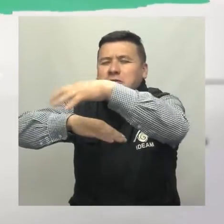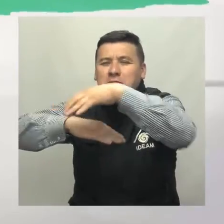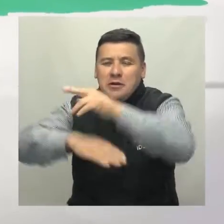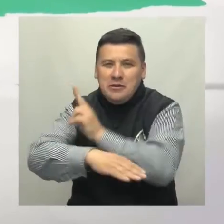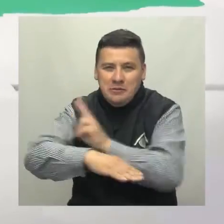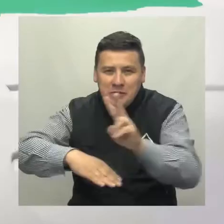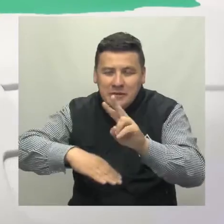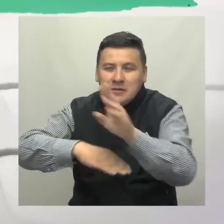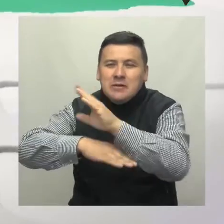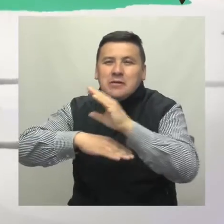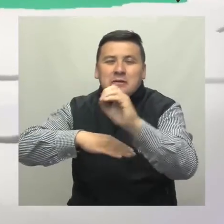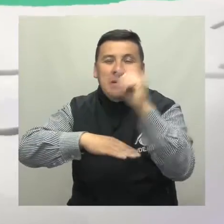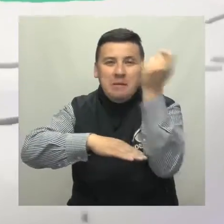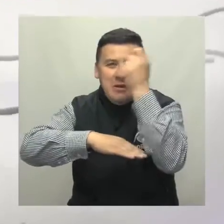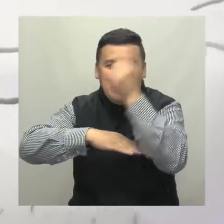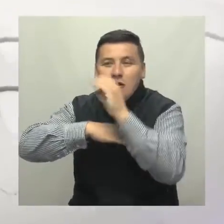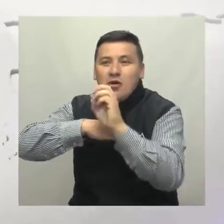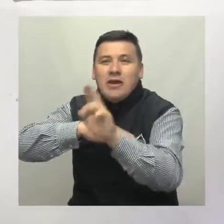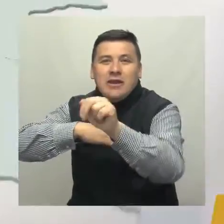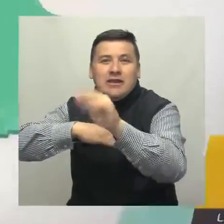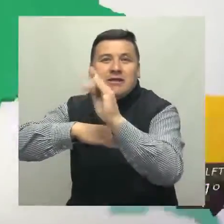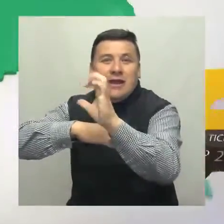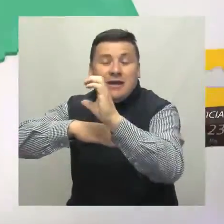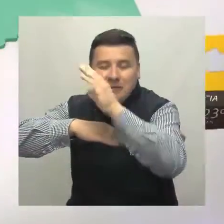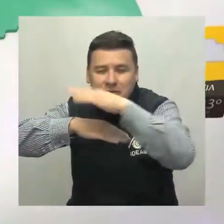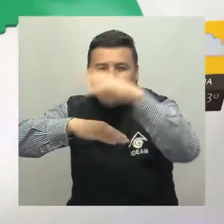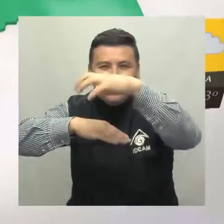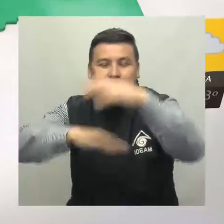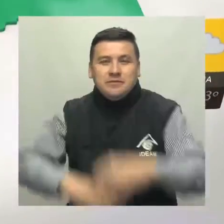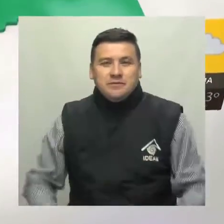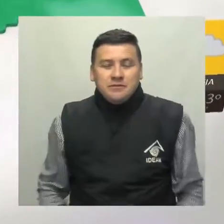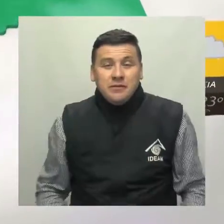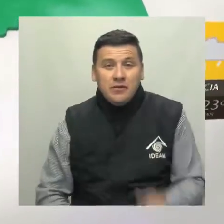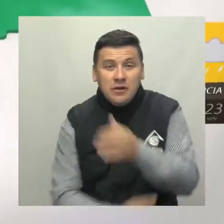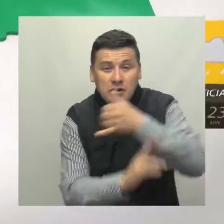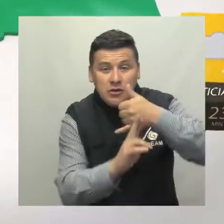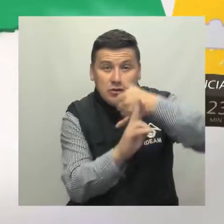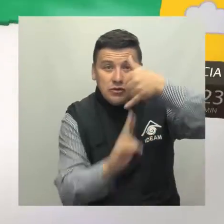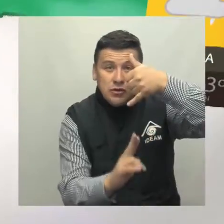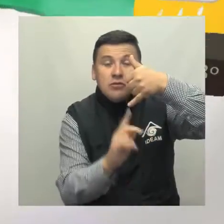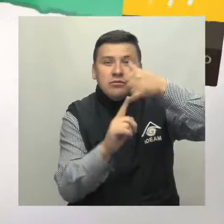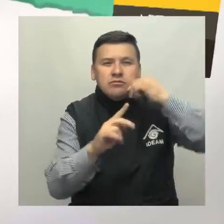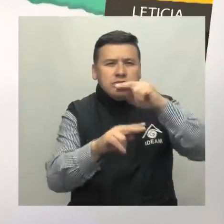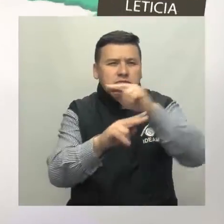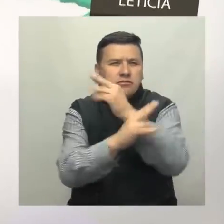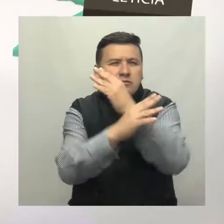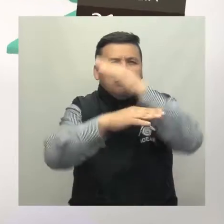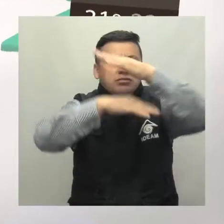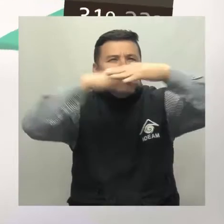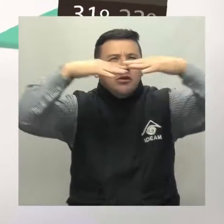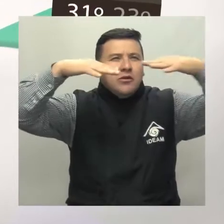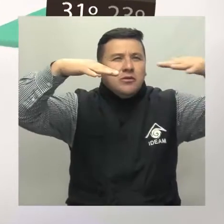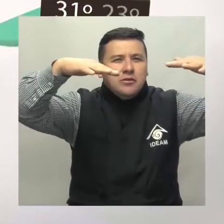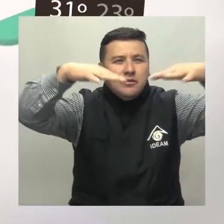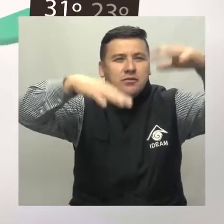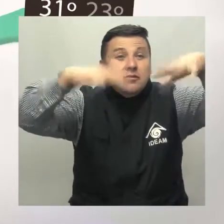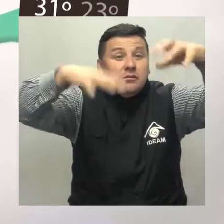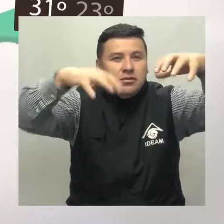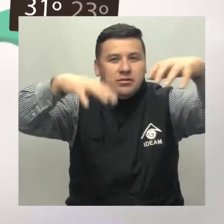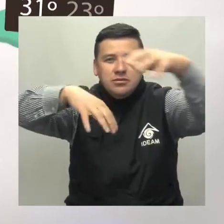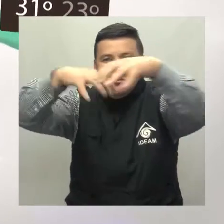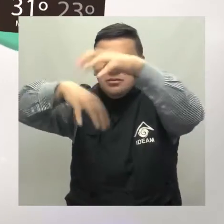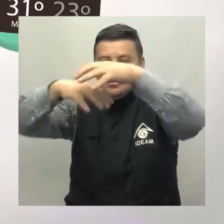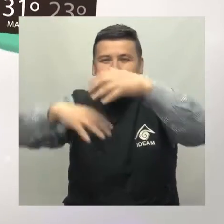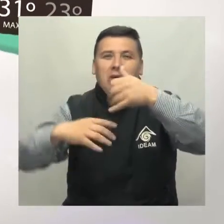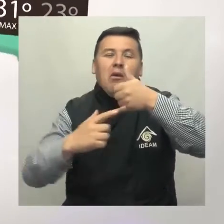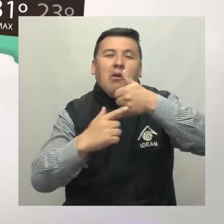Bichada y oriente del Meta Sobre el sur del territorio se registran paisajes nublados Con lluvias al oriente